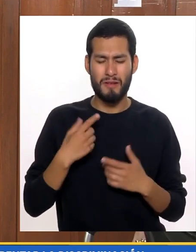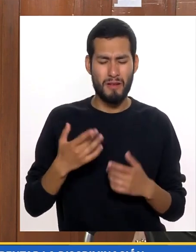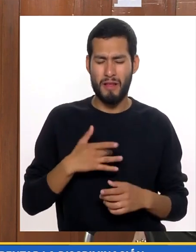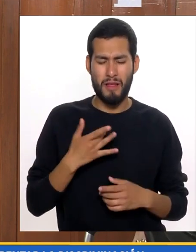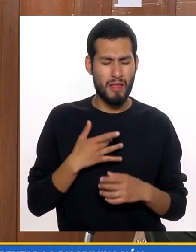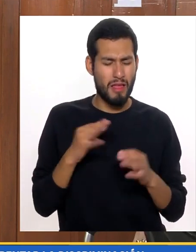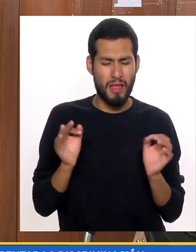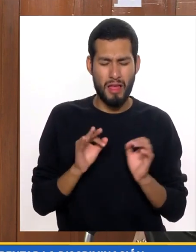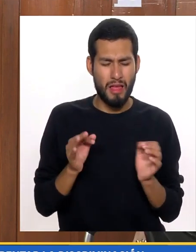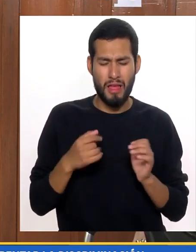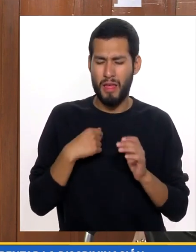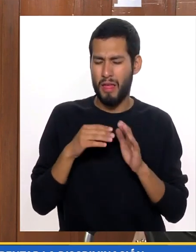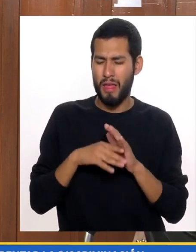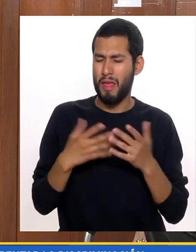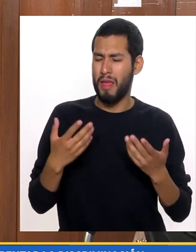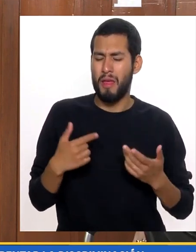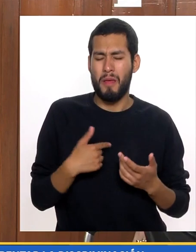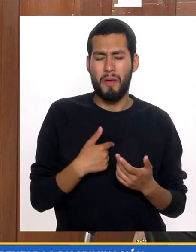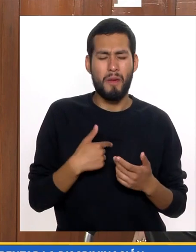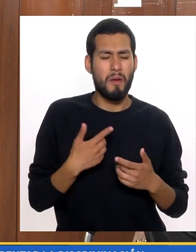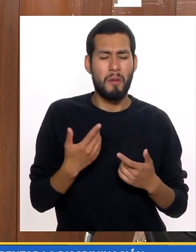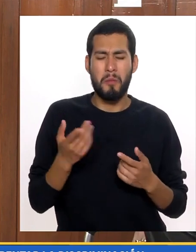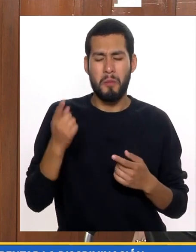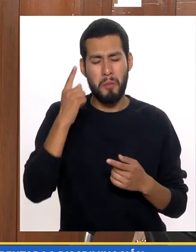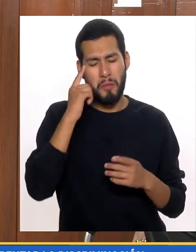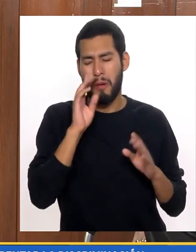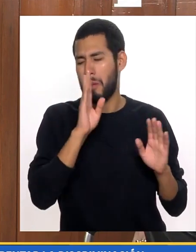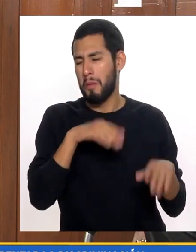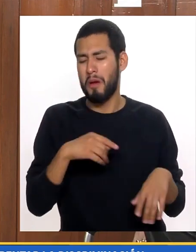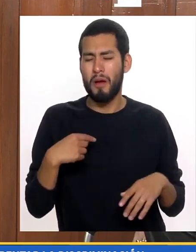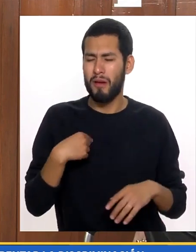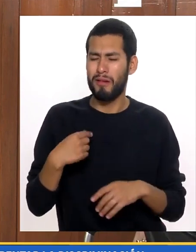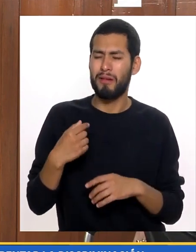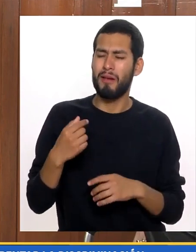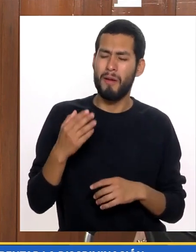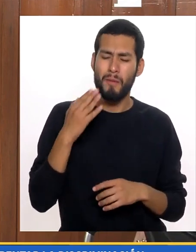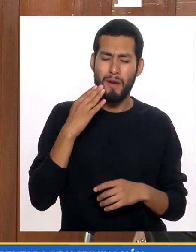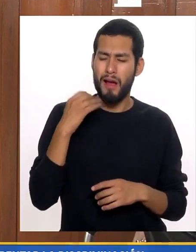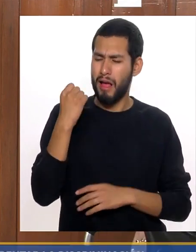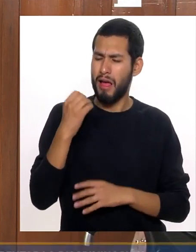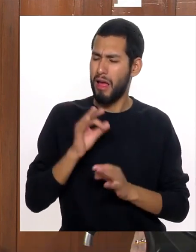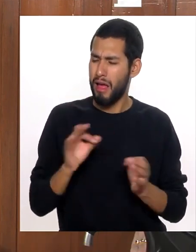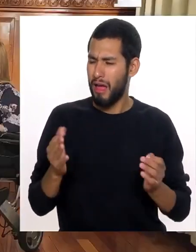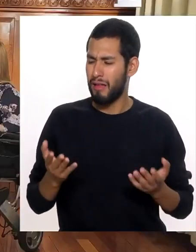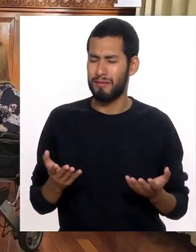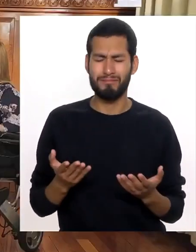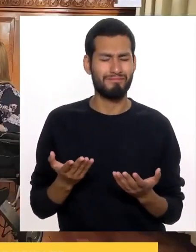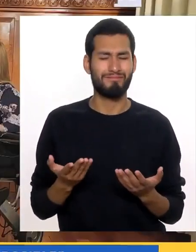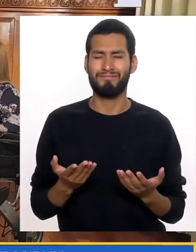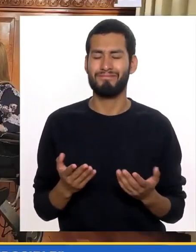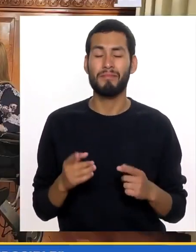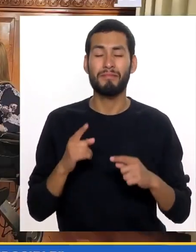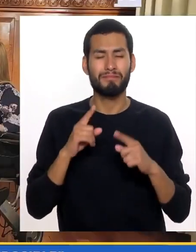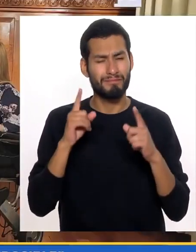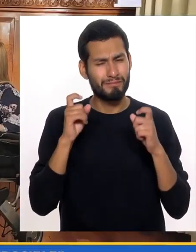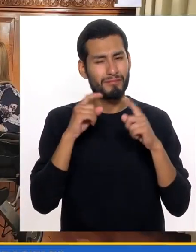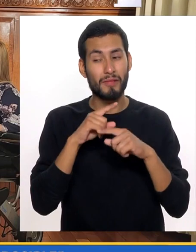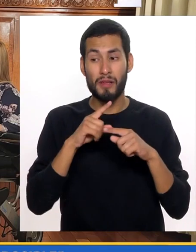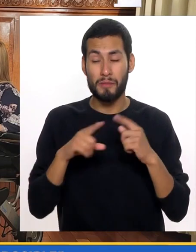asesuales Que no sentimos Que no tenemos derecho a ser madres Pero